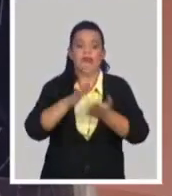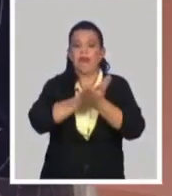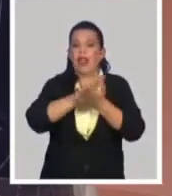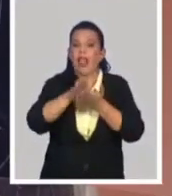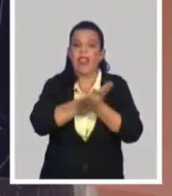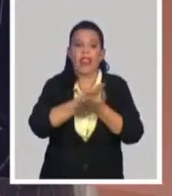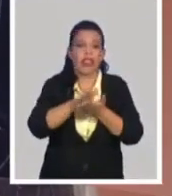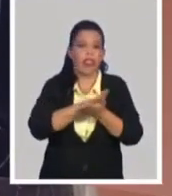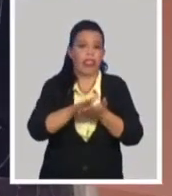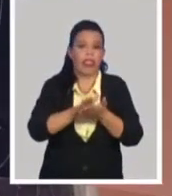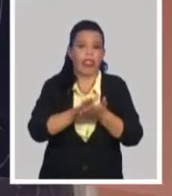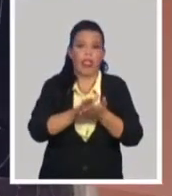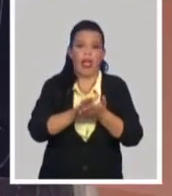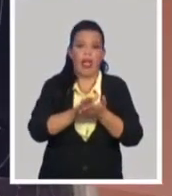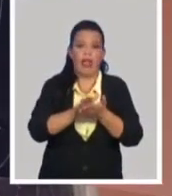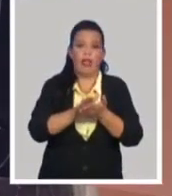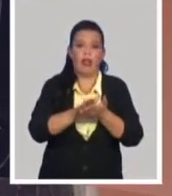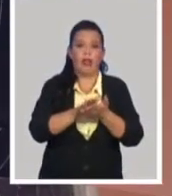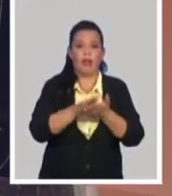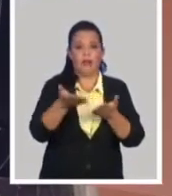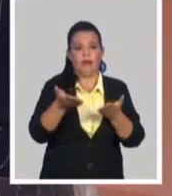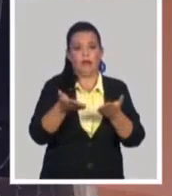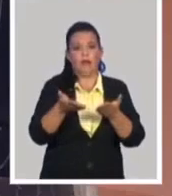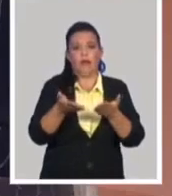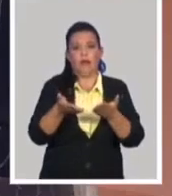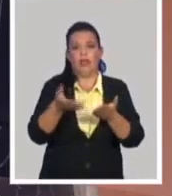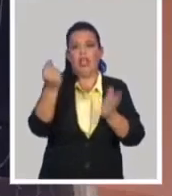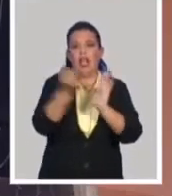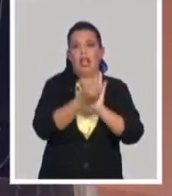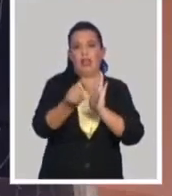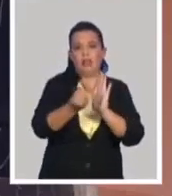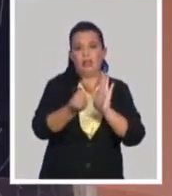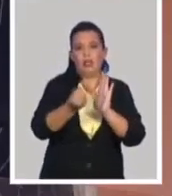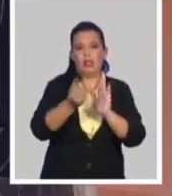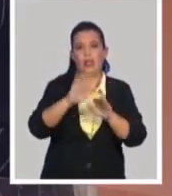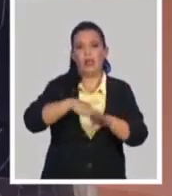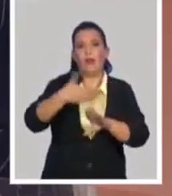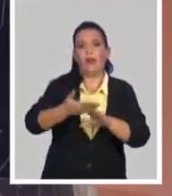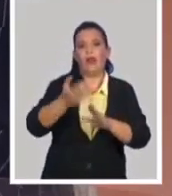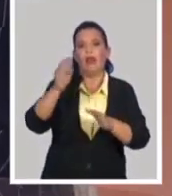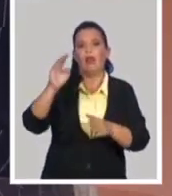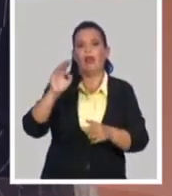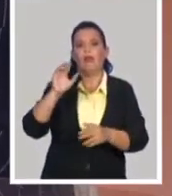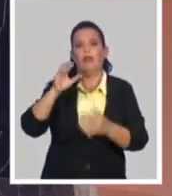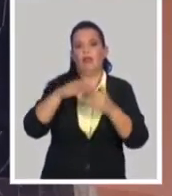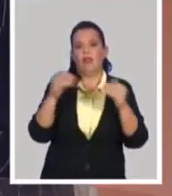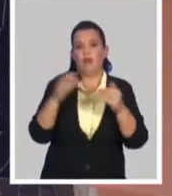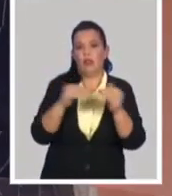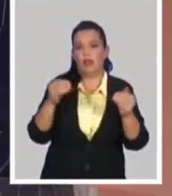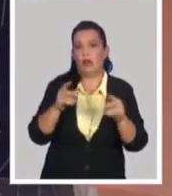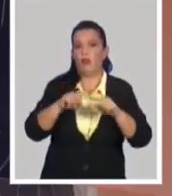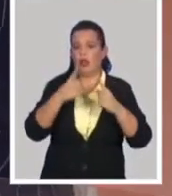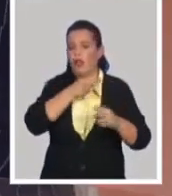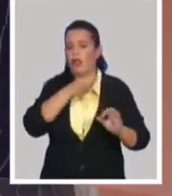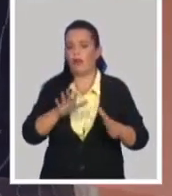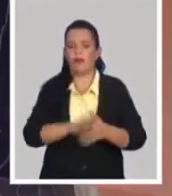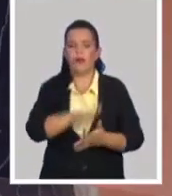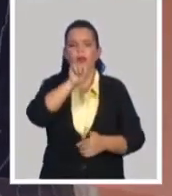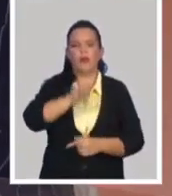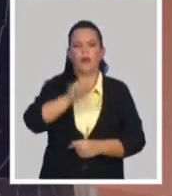cuentas no van a tener un respaldo en MLC. Por tanto, las personas que decidan convertir sus cuentas en CUC